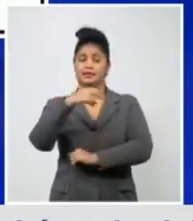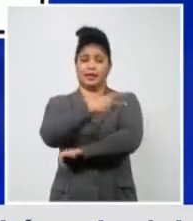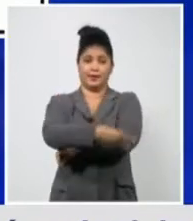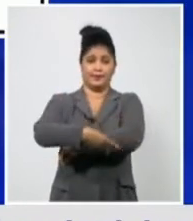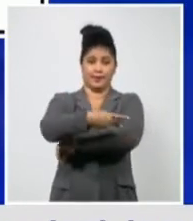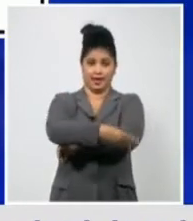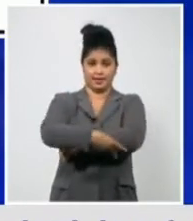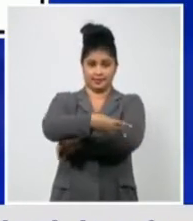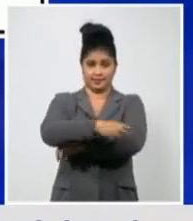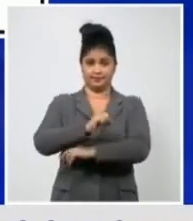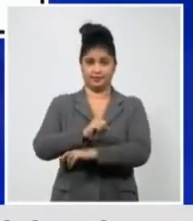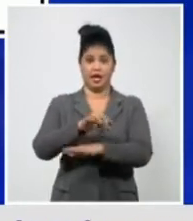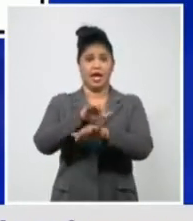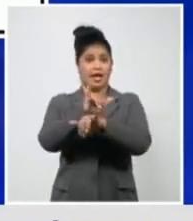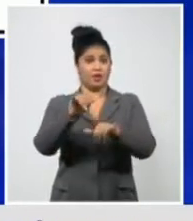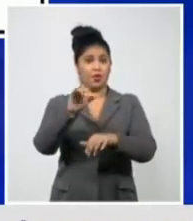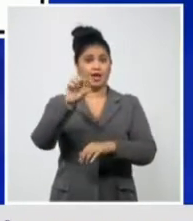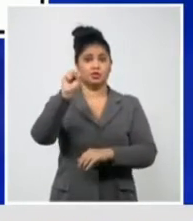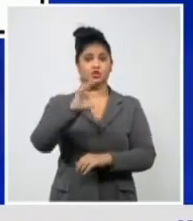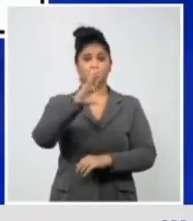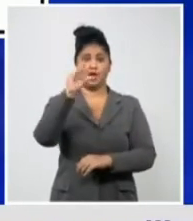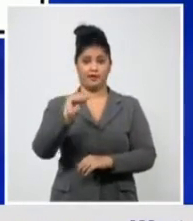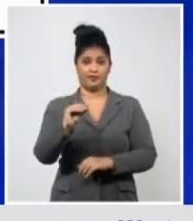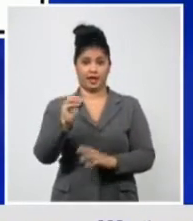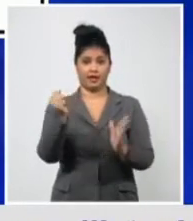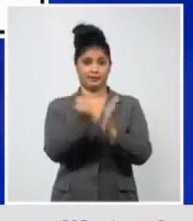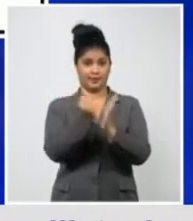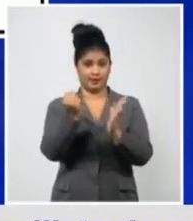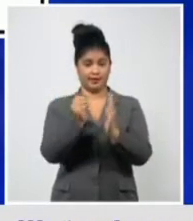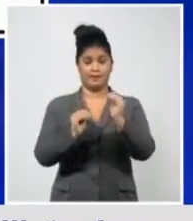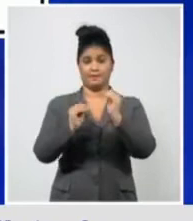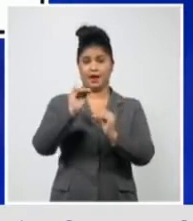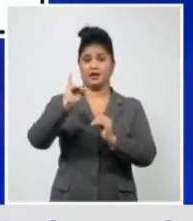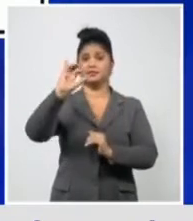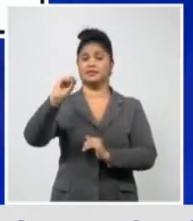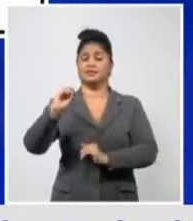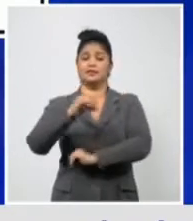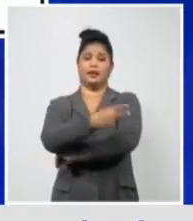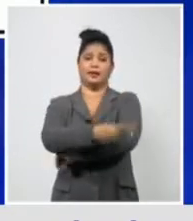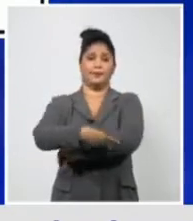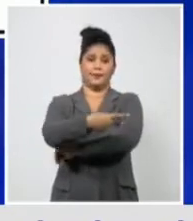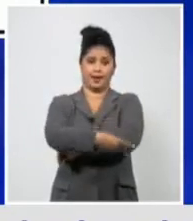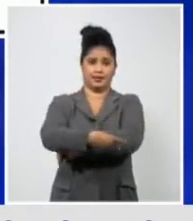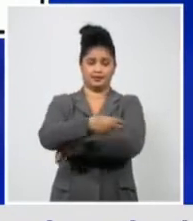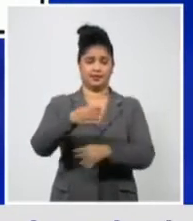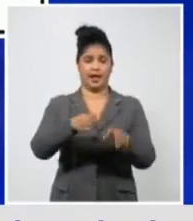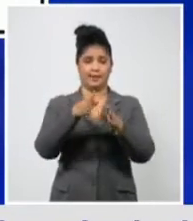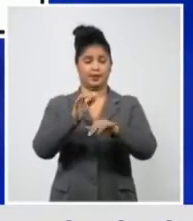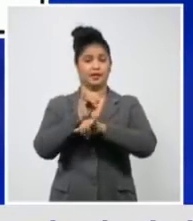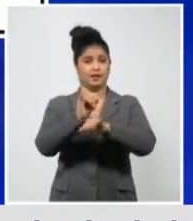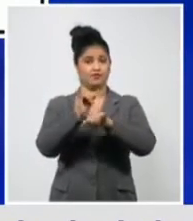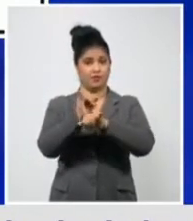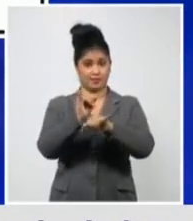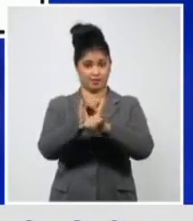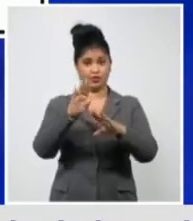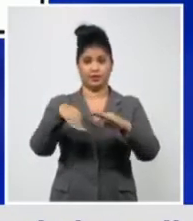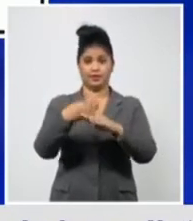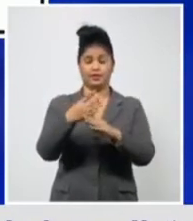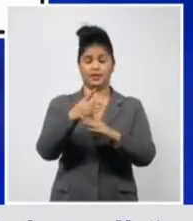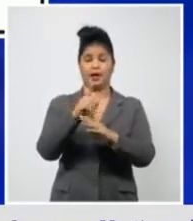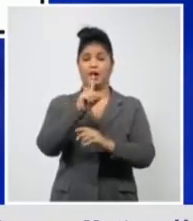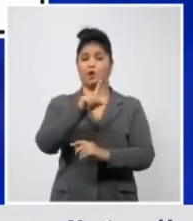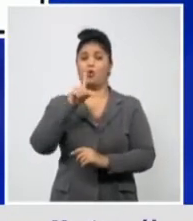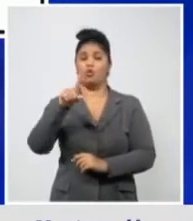20 países. Hay un reporte de la Organización Panamericana de la Salud del 11 de enero que ya, llevándola a nuestra